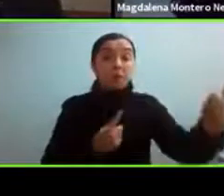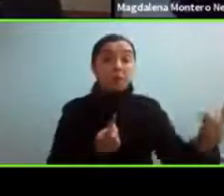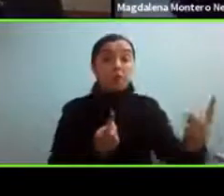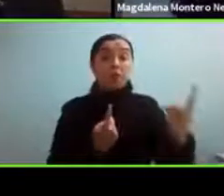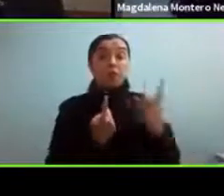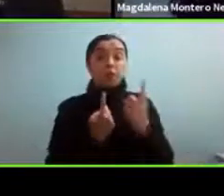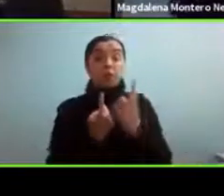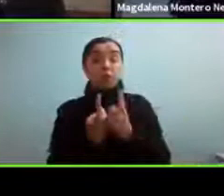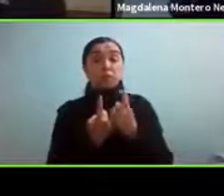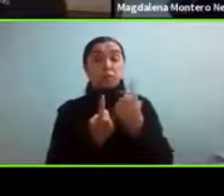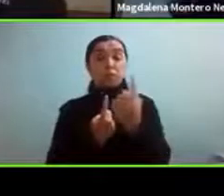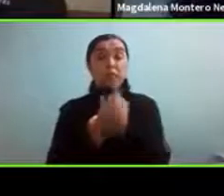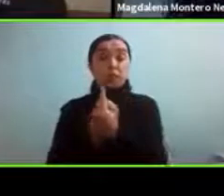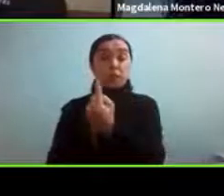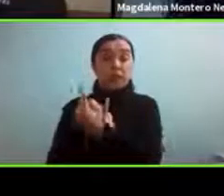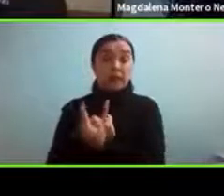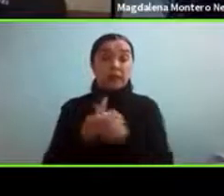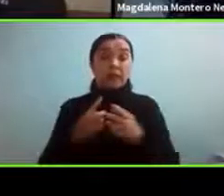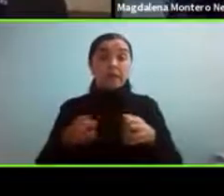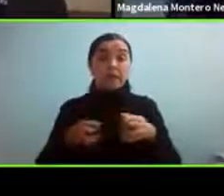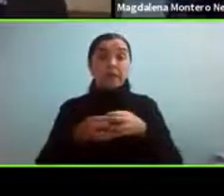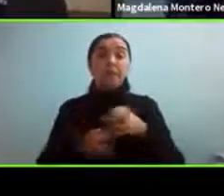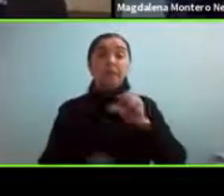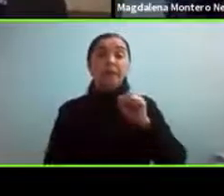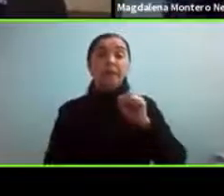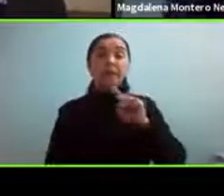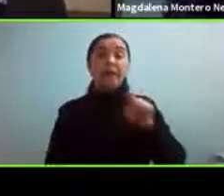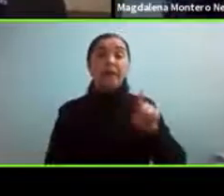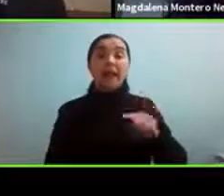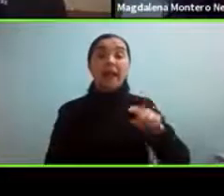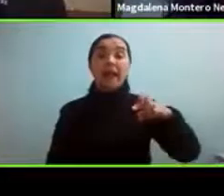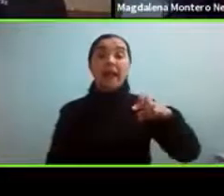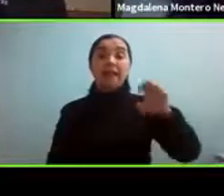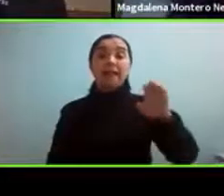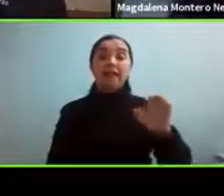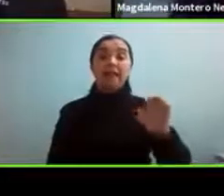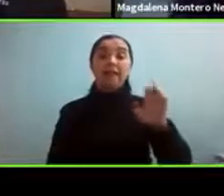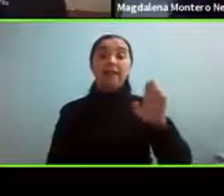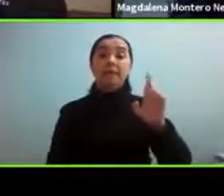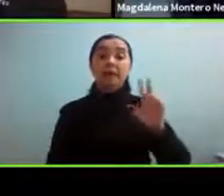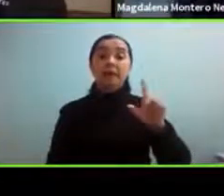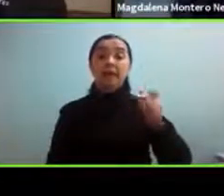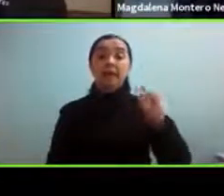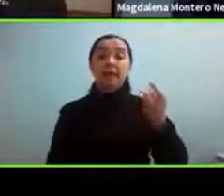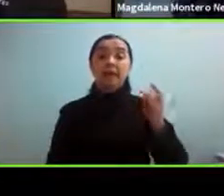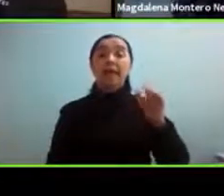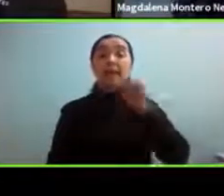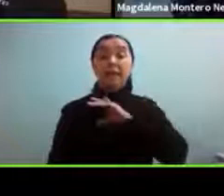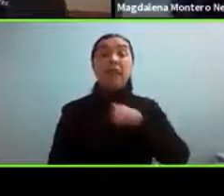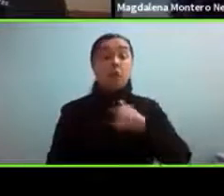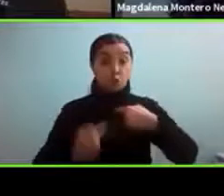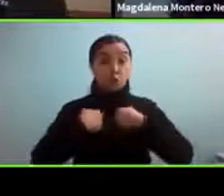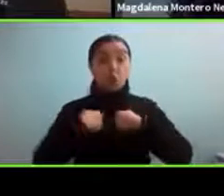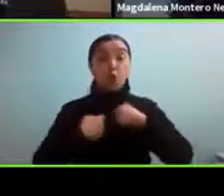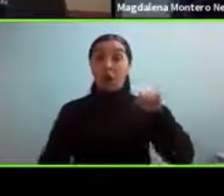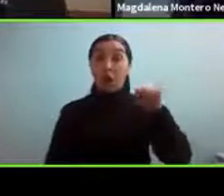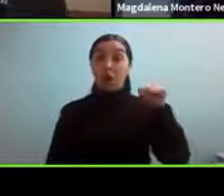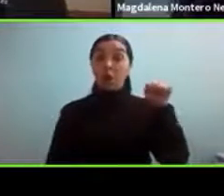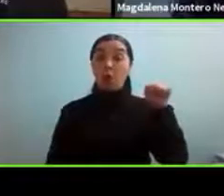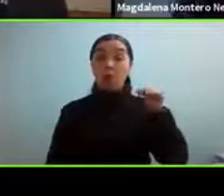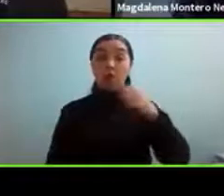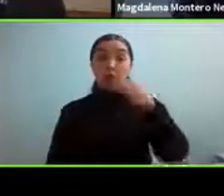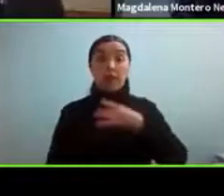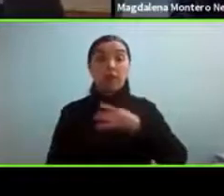través del colectivo Asperger's Chile. Yo fui diagnosticada de autismo después de los